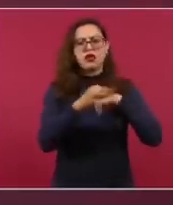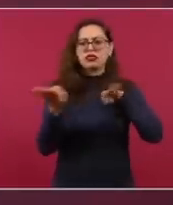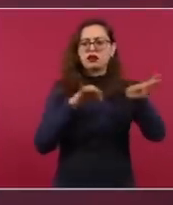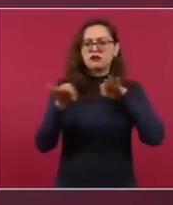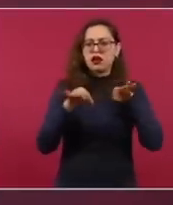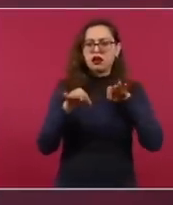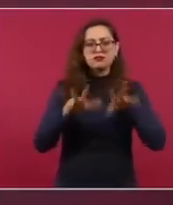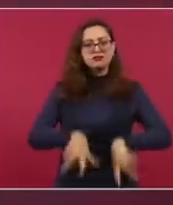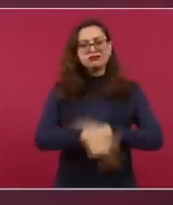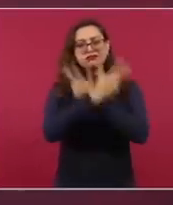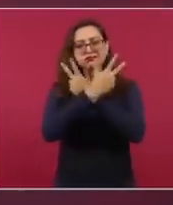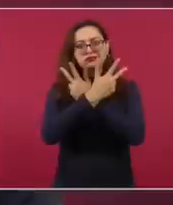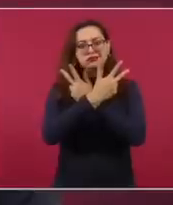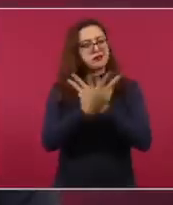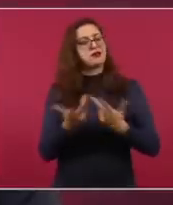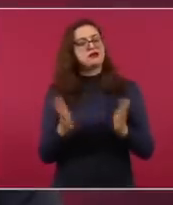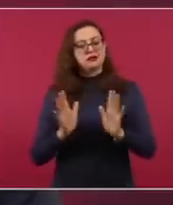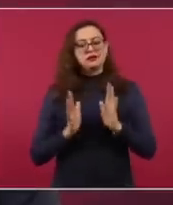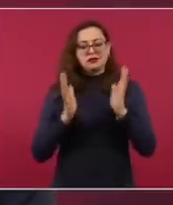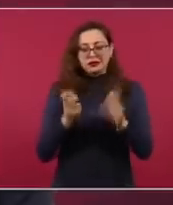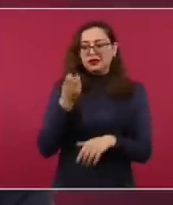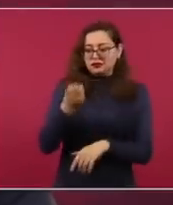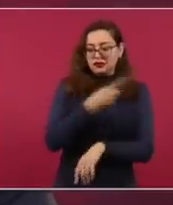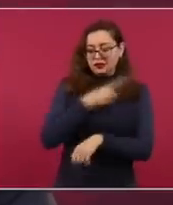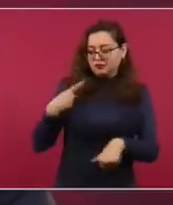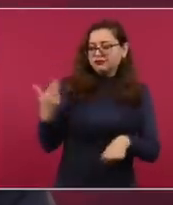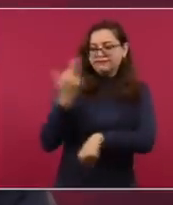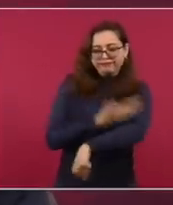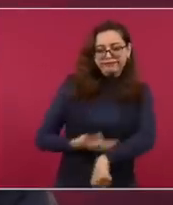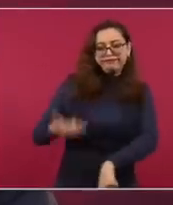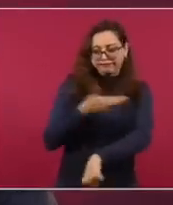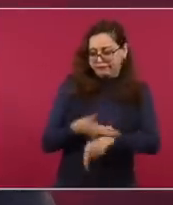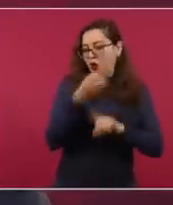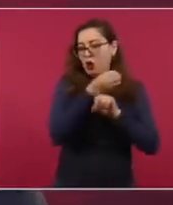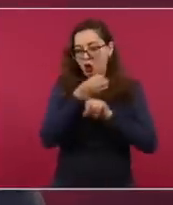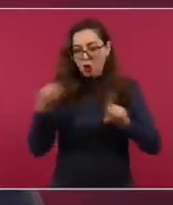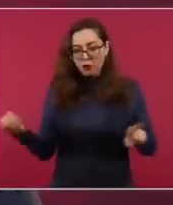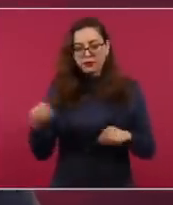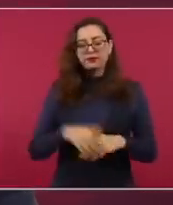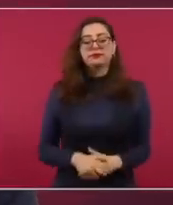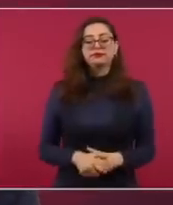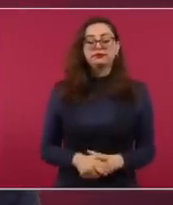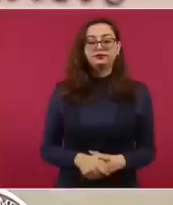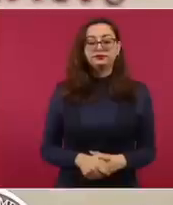¿qué acordamos? Fortalecer este camino entre los tres países, movilidad laboral.